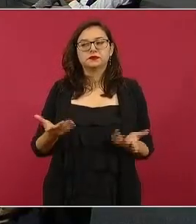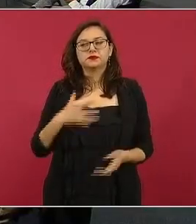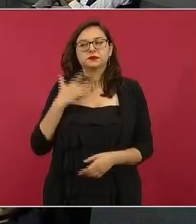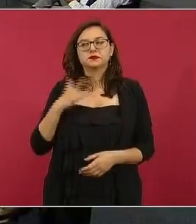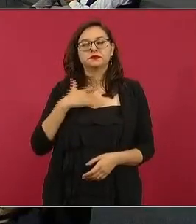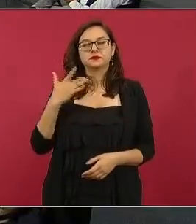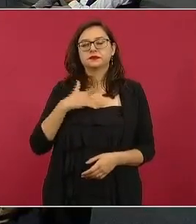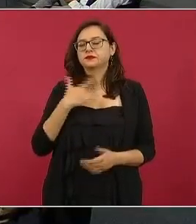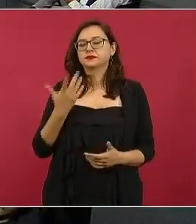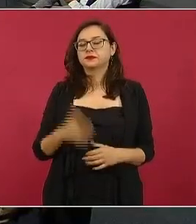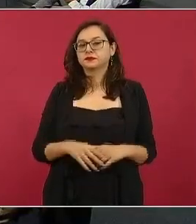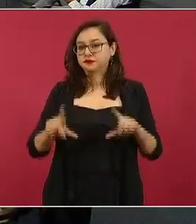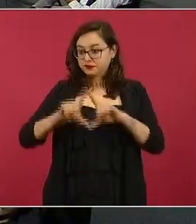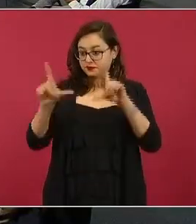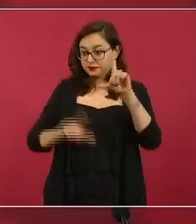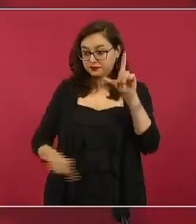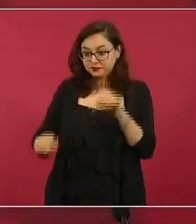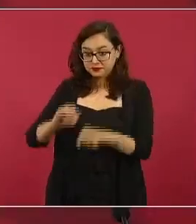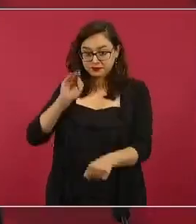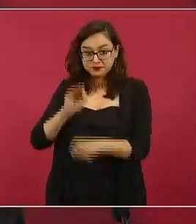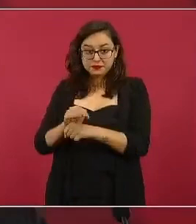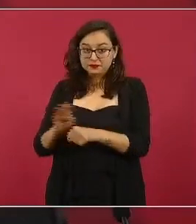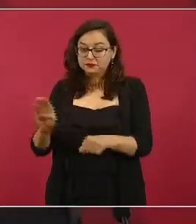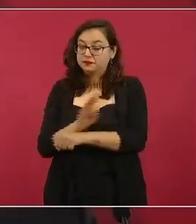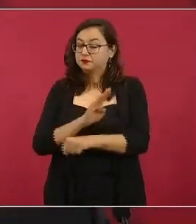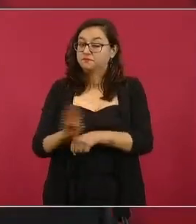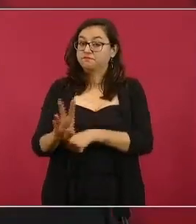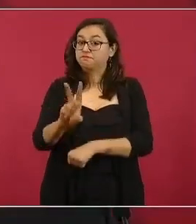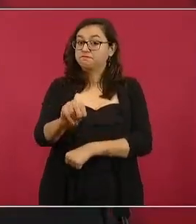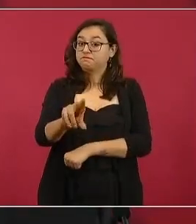algo que